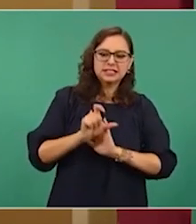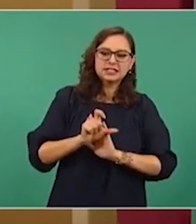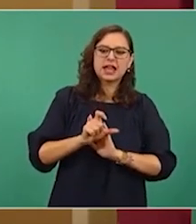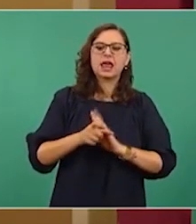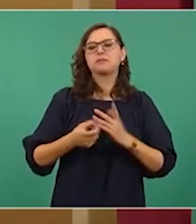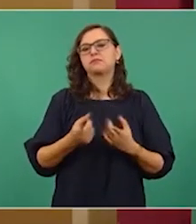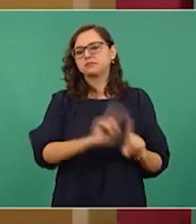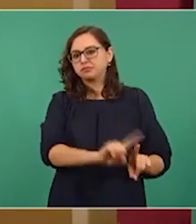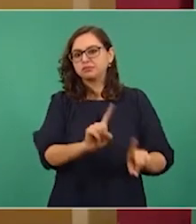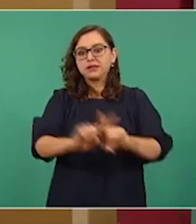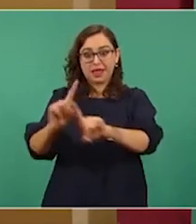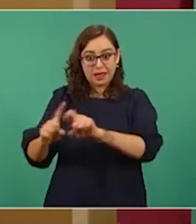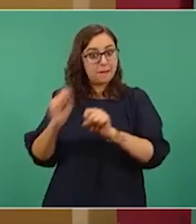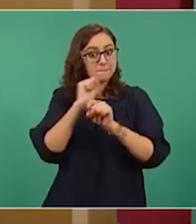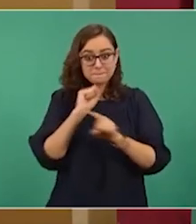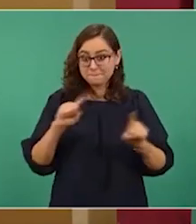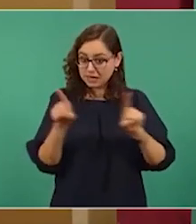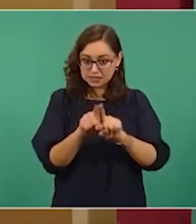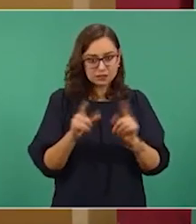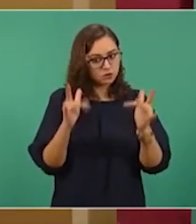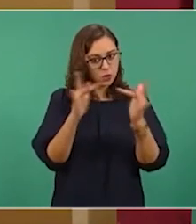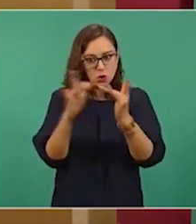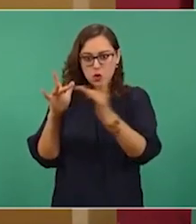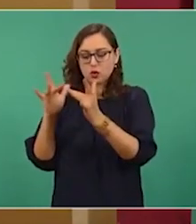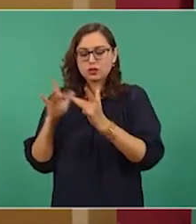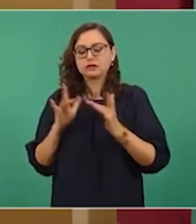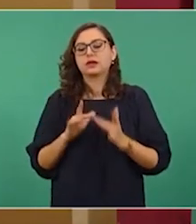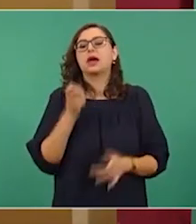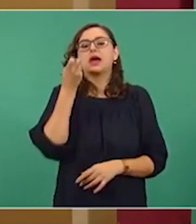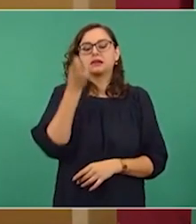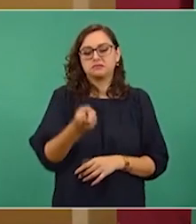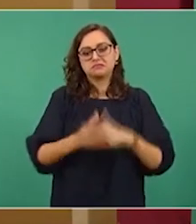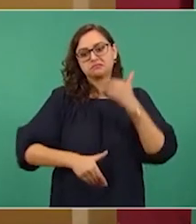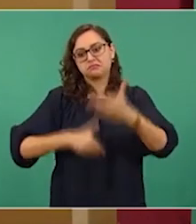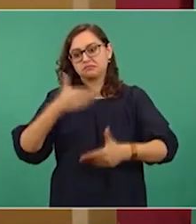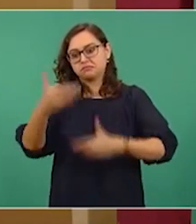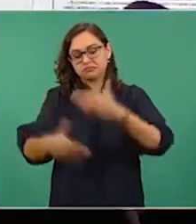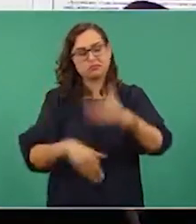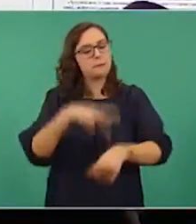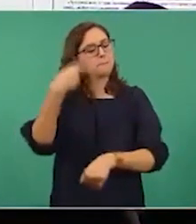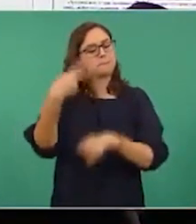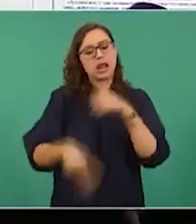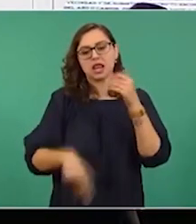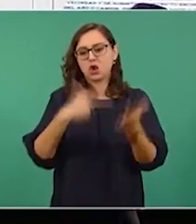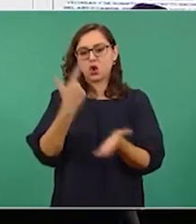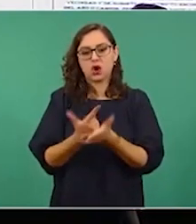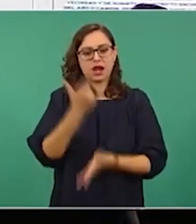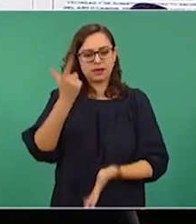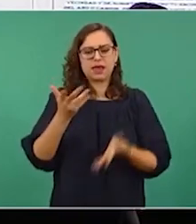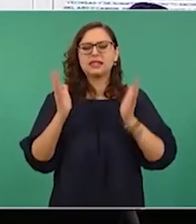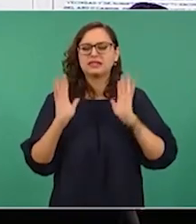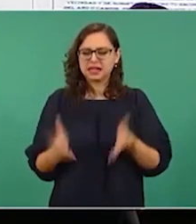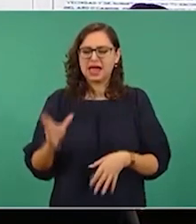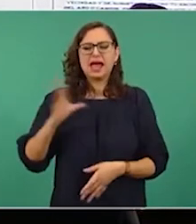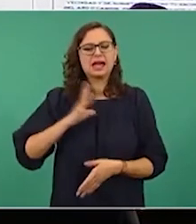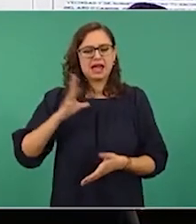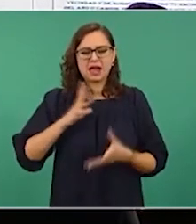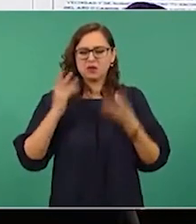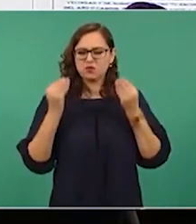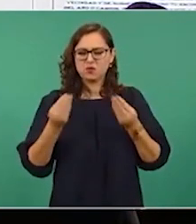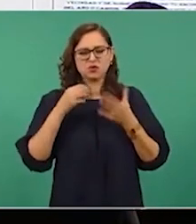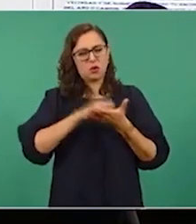delincuentes, se hace apología del delito y la violencia y acaba en tragedias. Esto lo han documentado también algunos